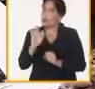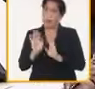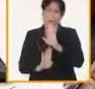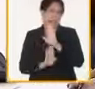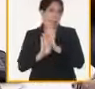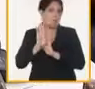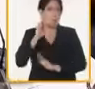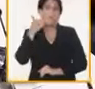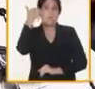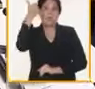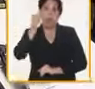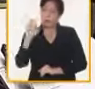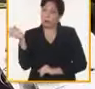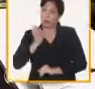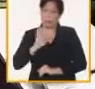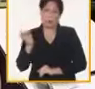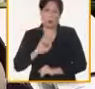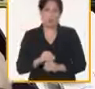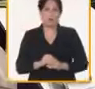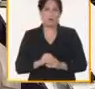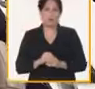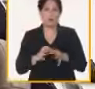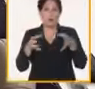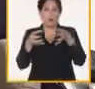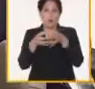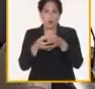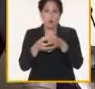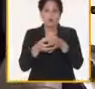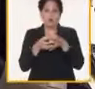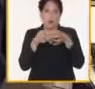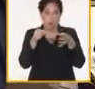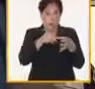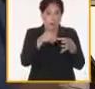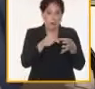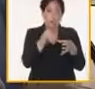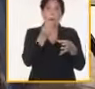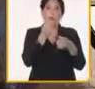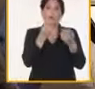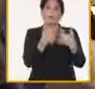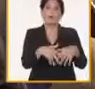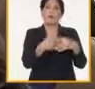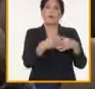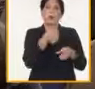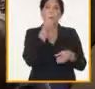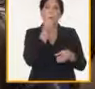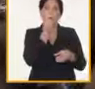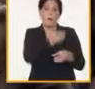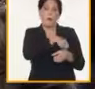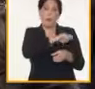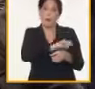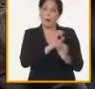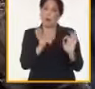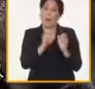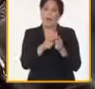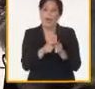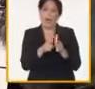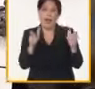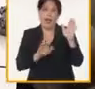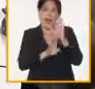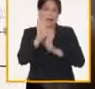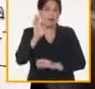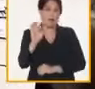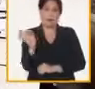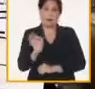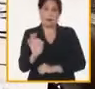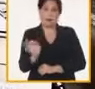adecuadamente. La creación de autoconsumo no avanza con la agilidad que se requiere, solo se han entregado para